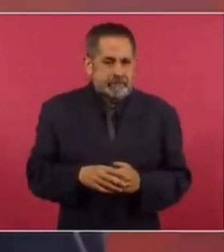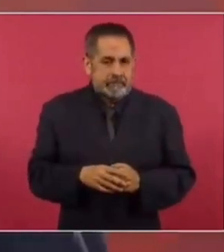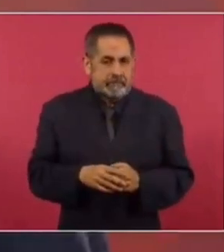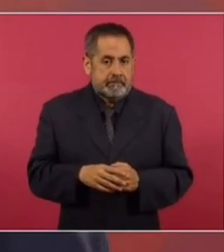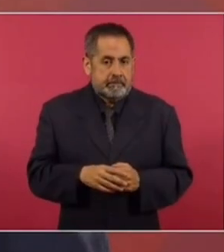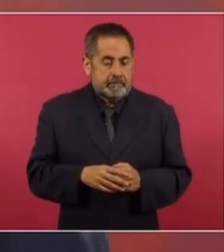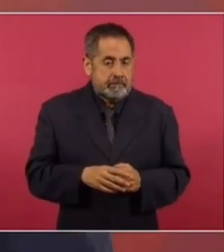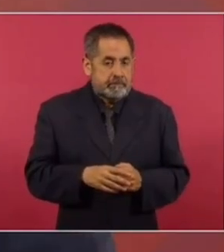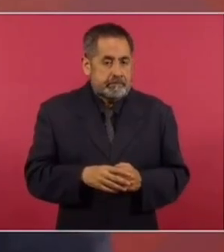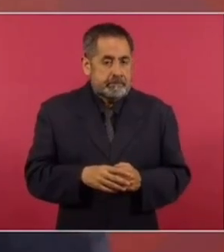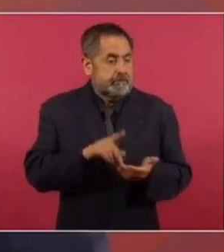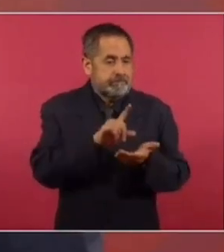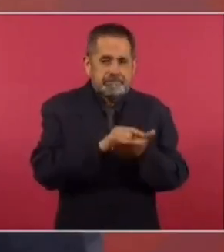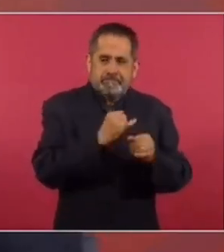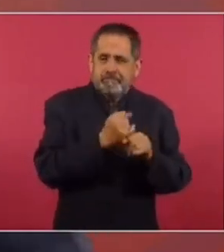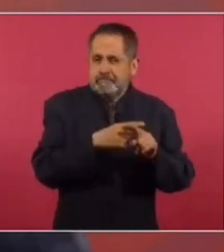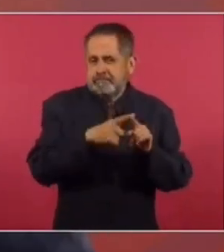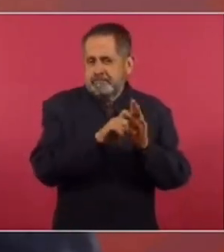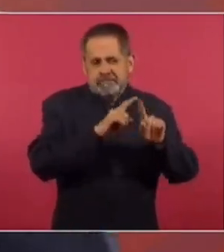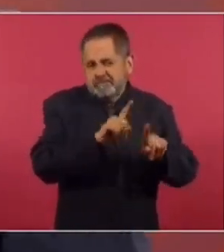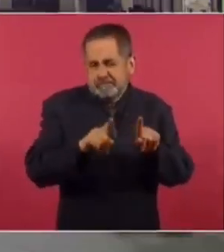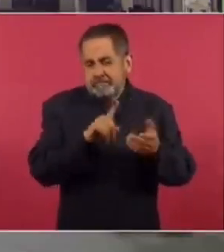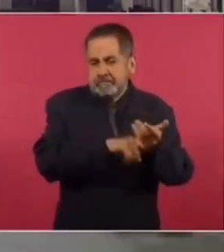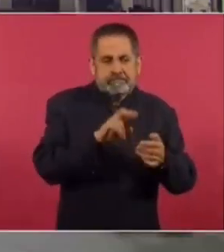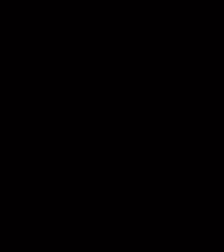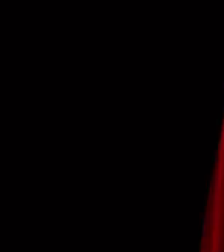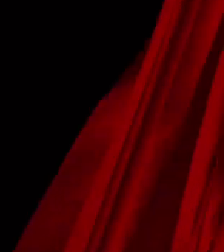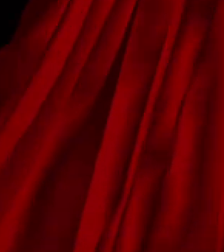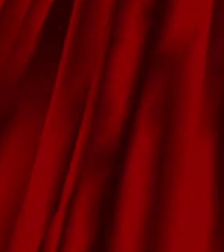en algunas plataformas o redes.